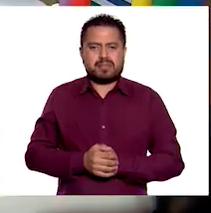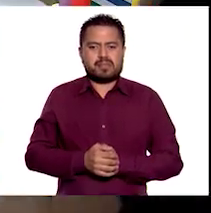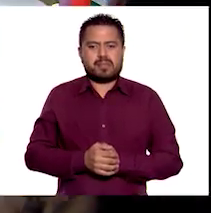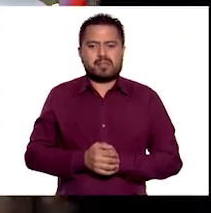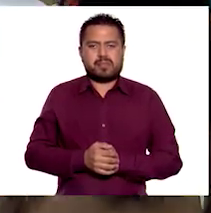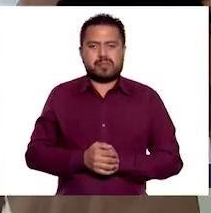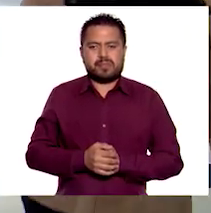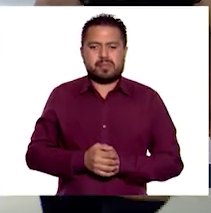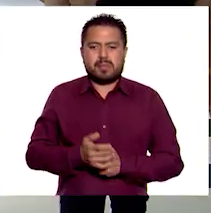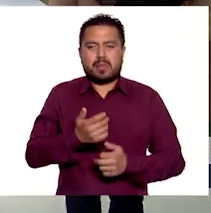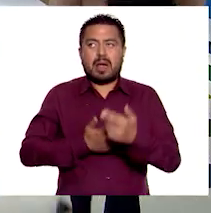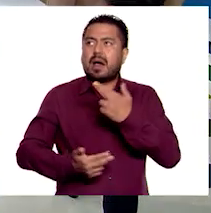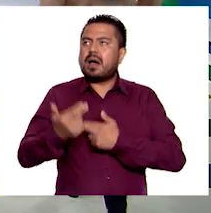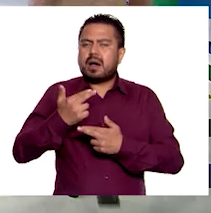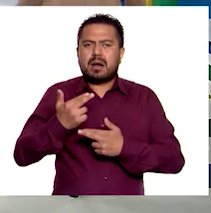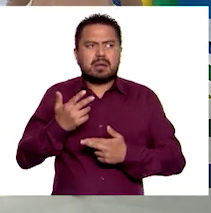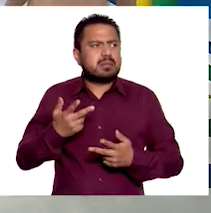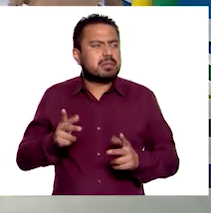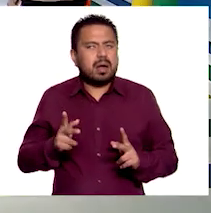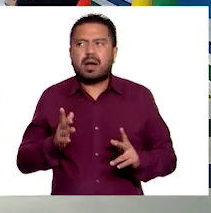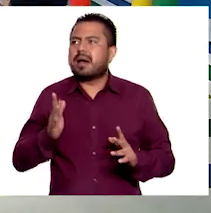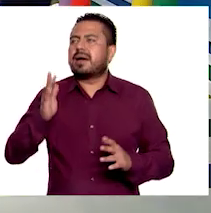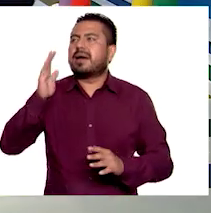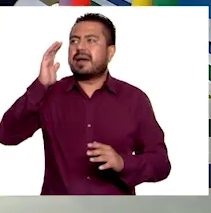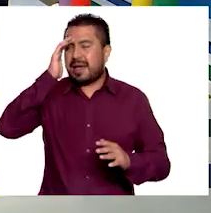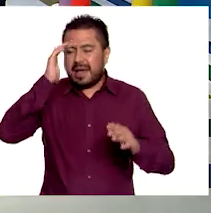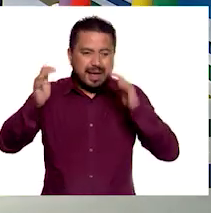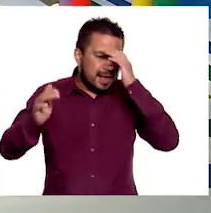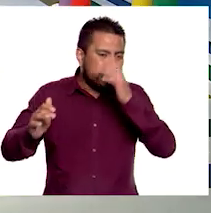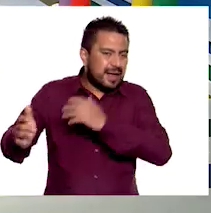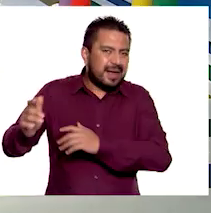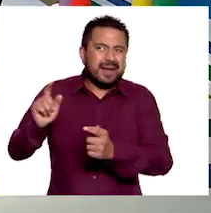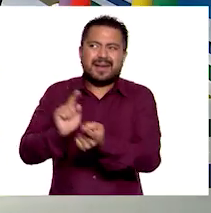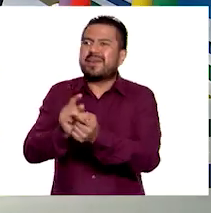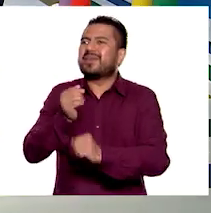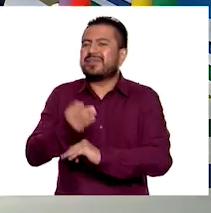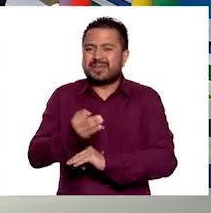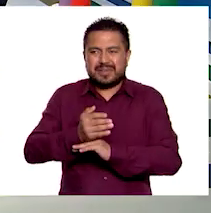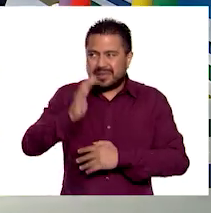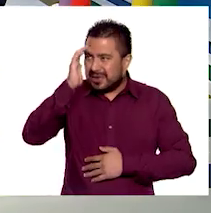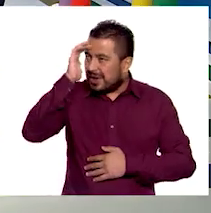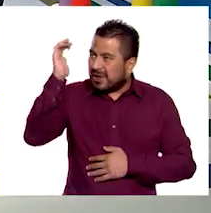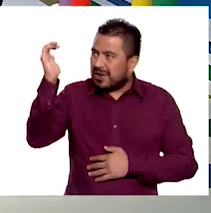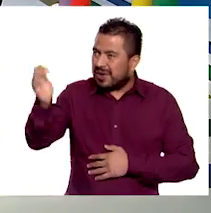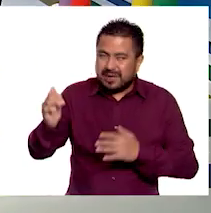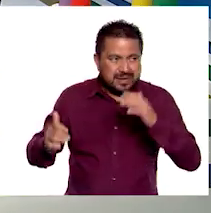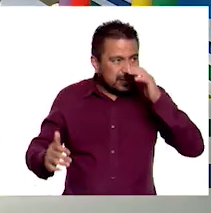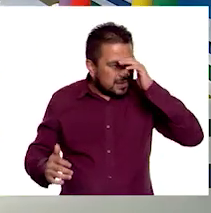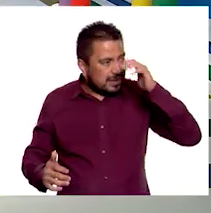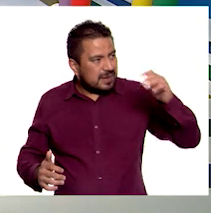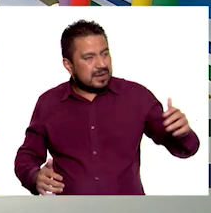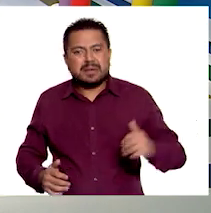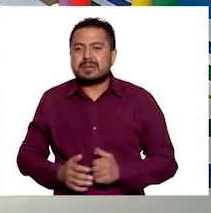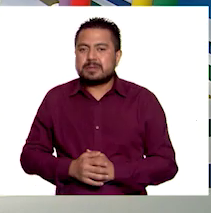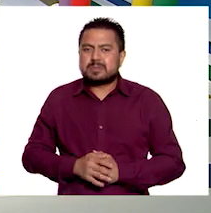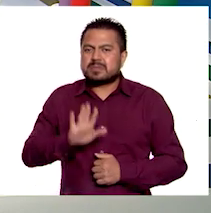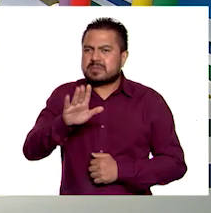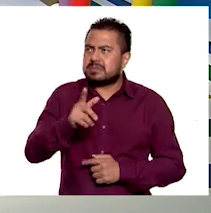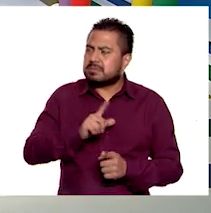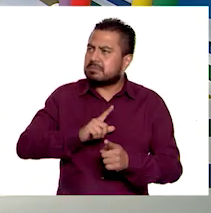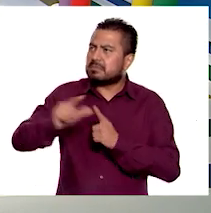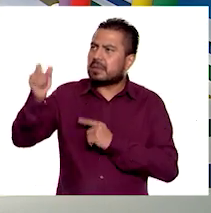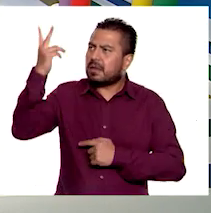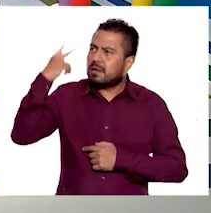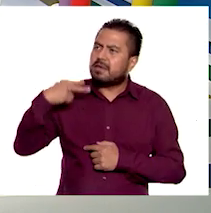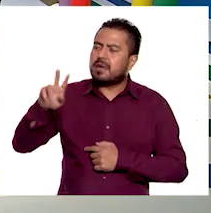Ay, ya regresé, pero no lo... ¡Ay, hola! Hola. Hola, Lari, hola, profe. Ay, ya vi que se fueron